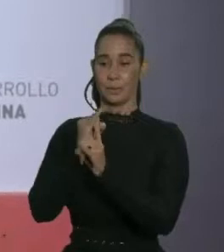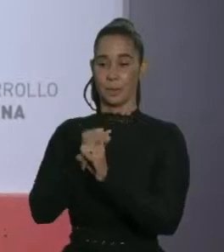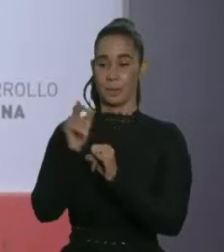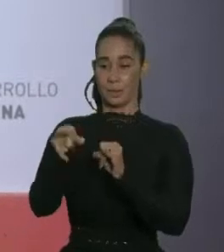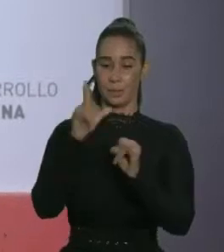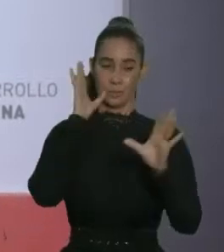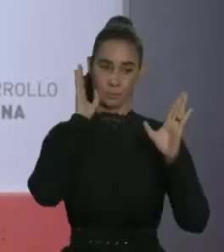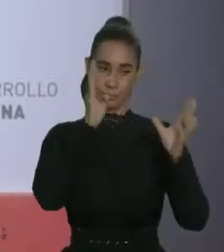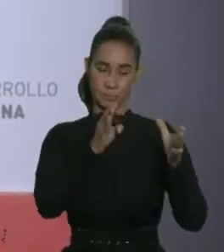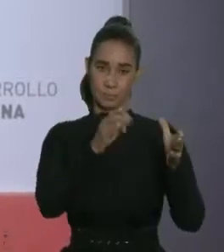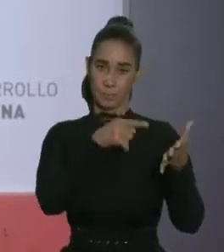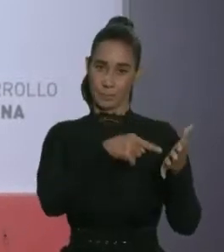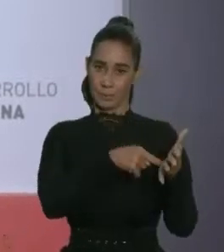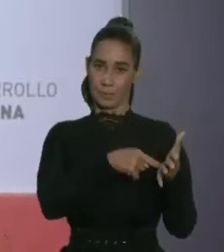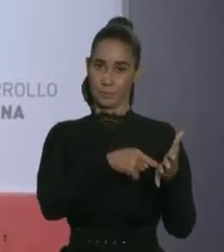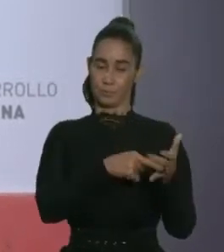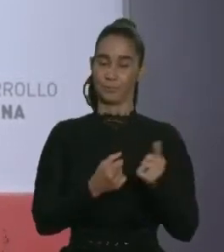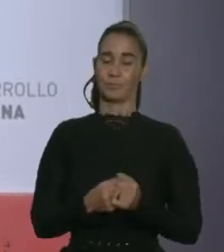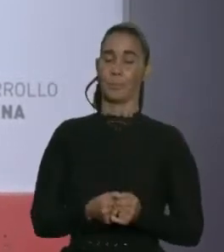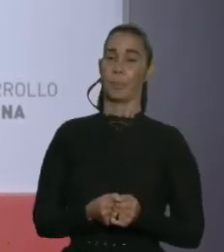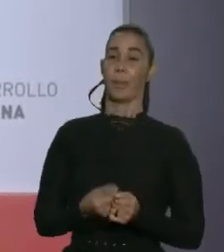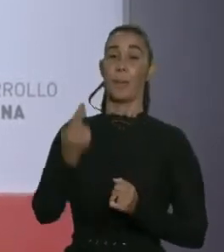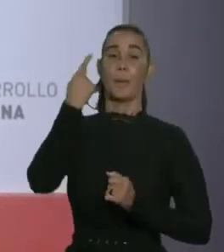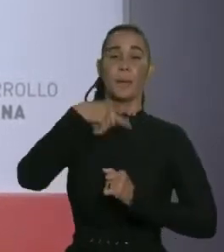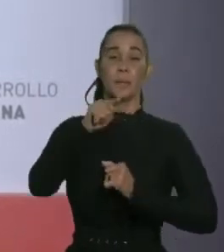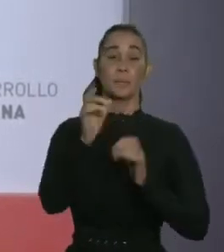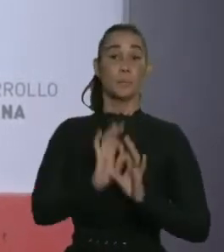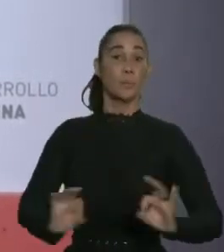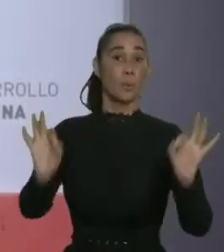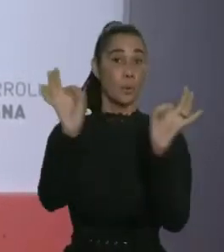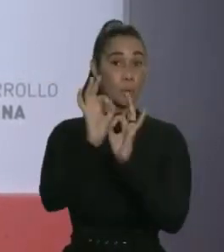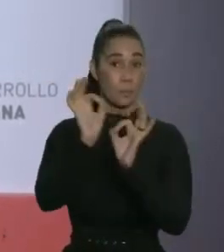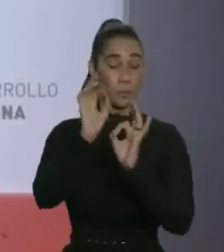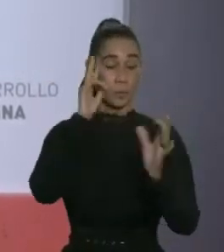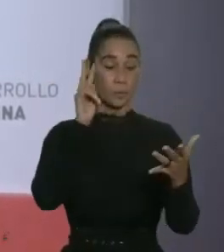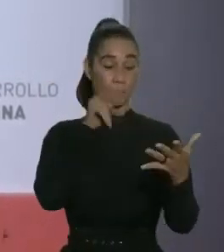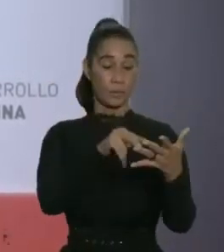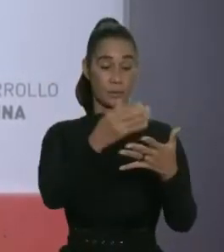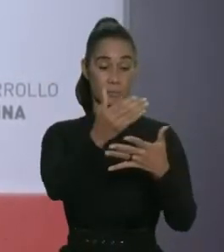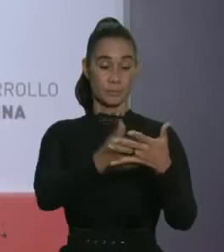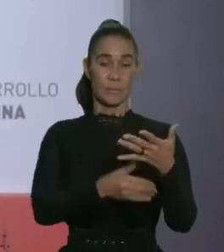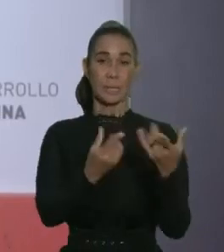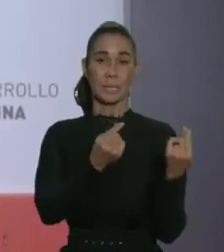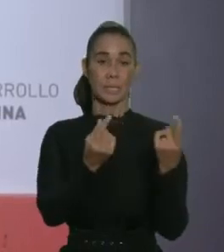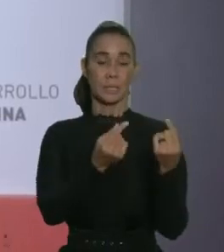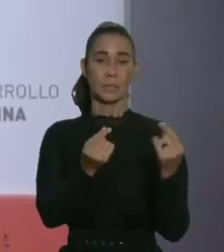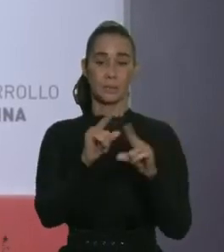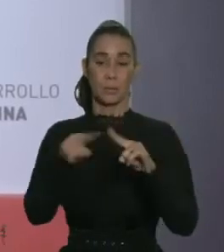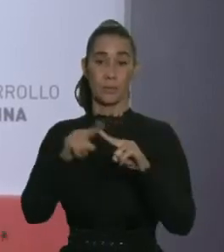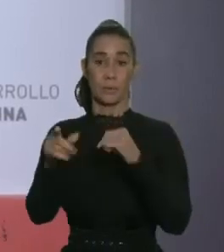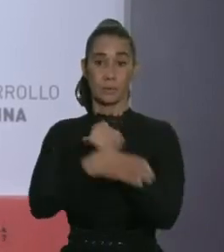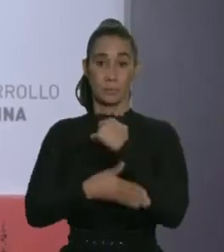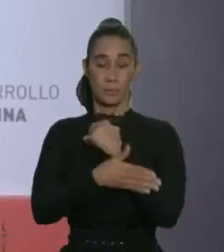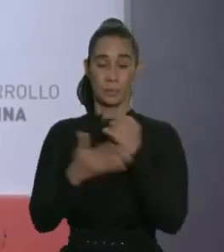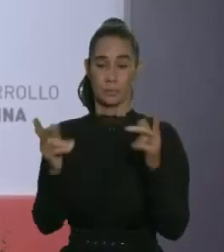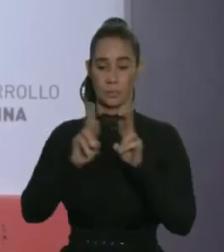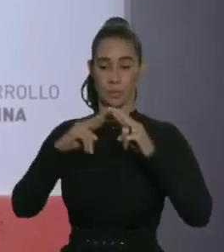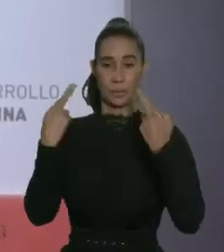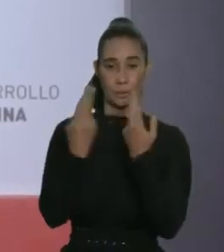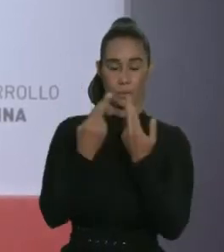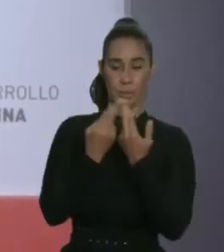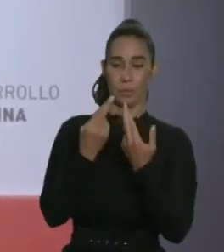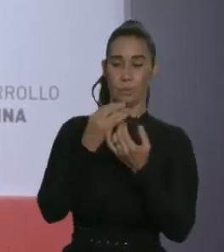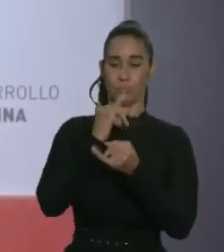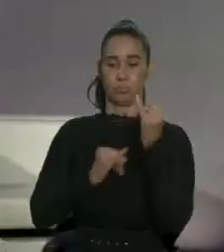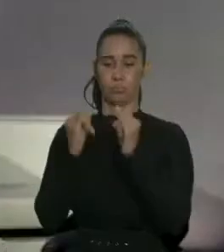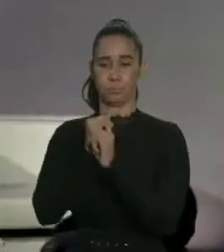papel en ella. Para eso, es importante reconocer el papel que juegan los distintos países reunidos en el tablero